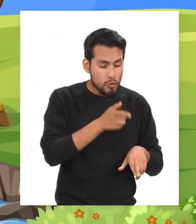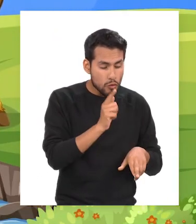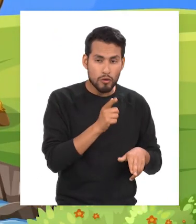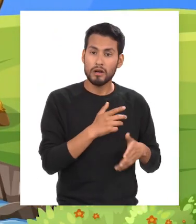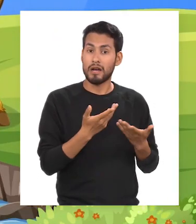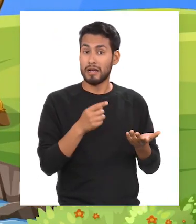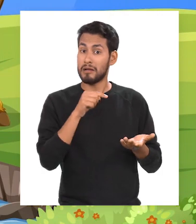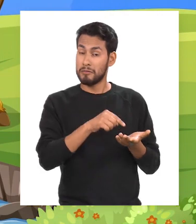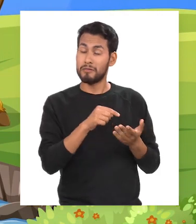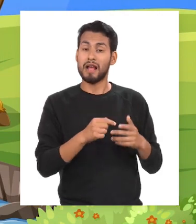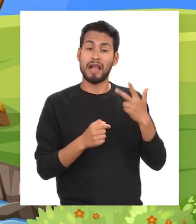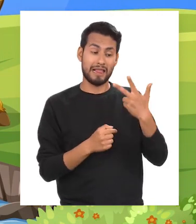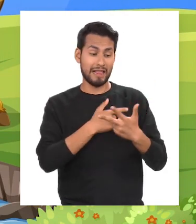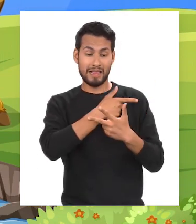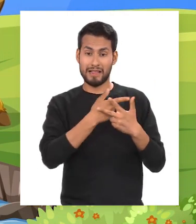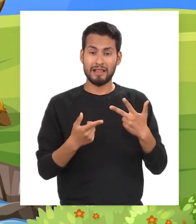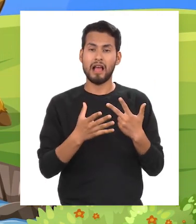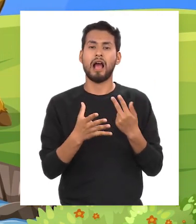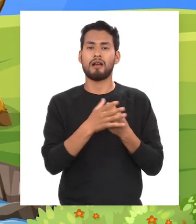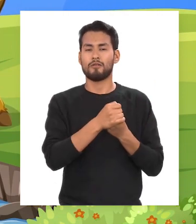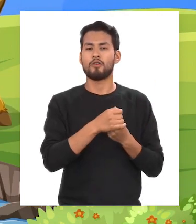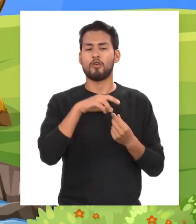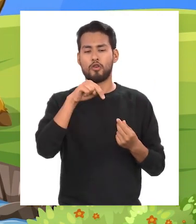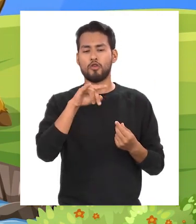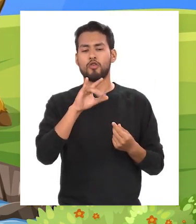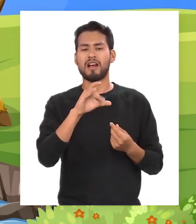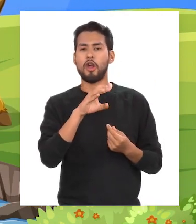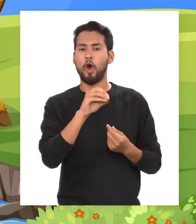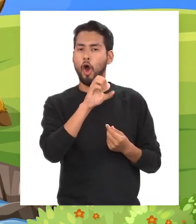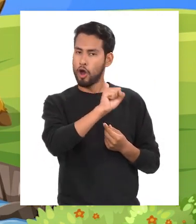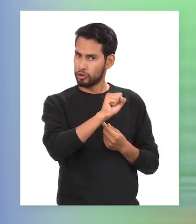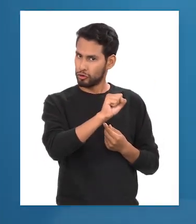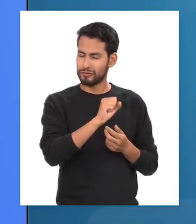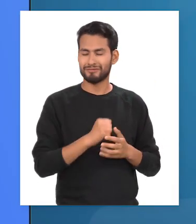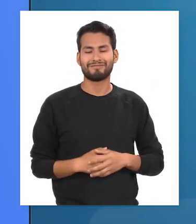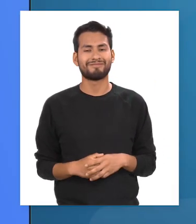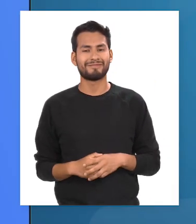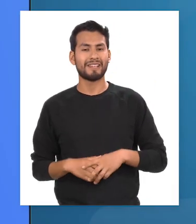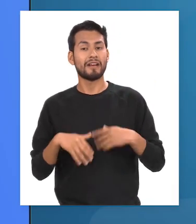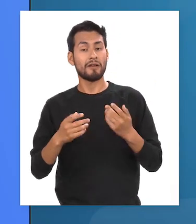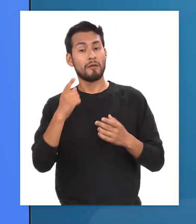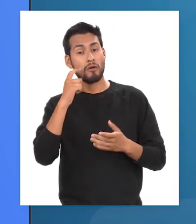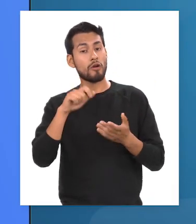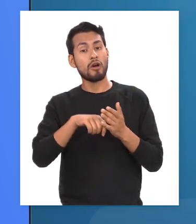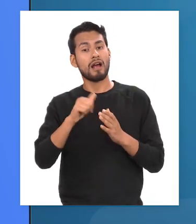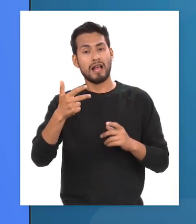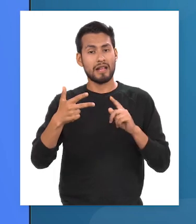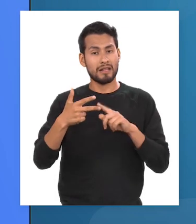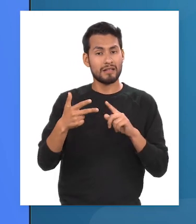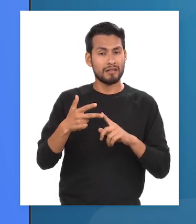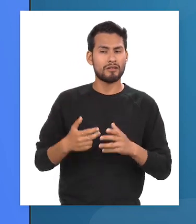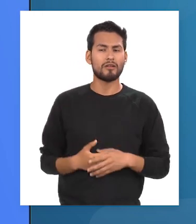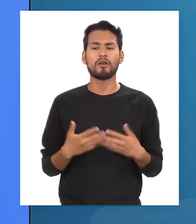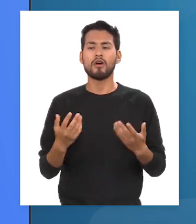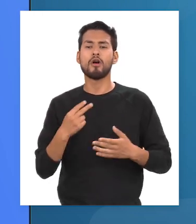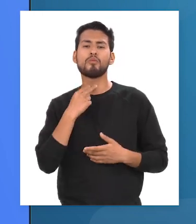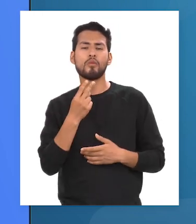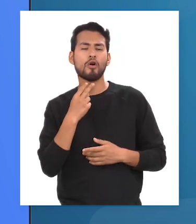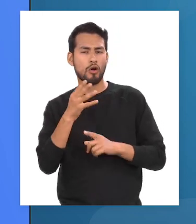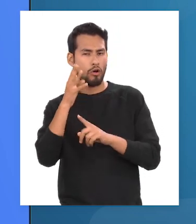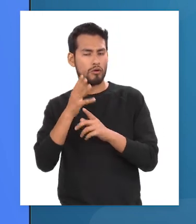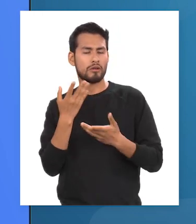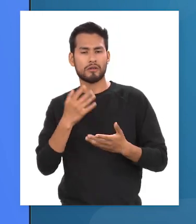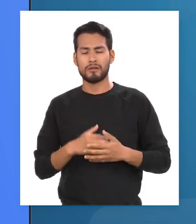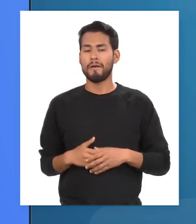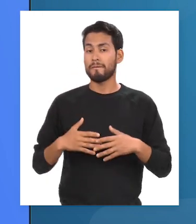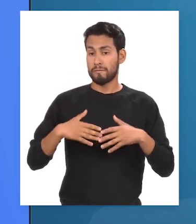agua en el río, los nombres de los tres animales son los núcleos. Finalmente, hablaremos de una tercera clasificación. Por